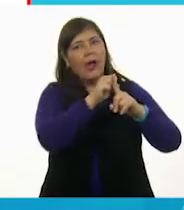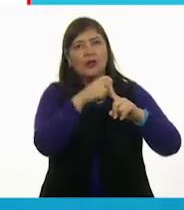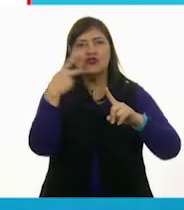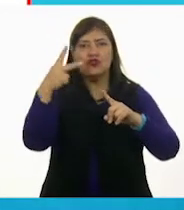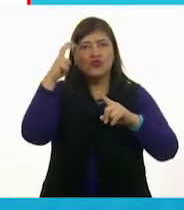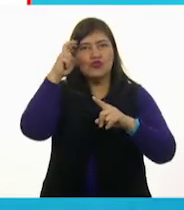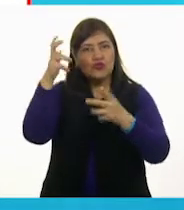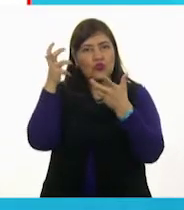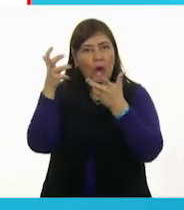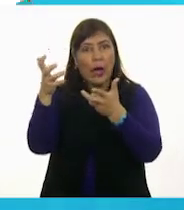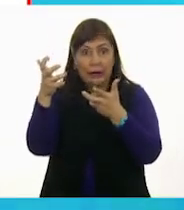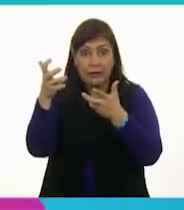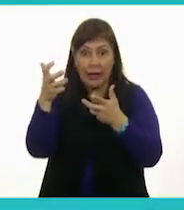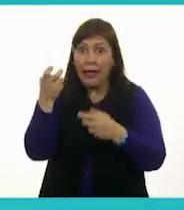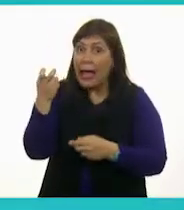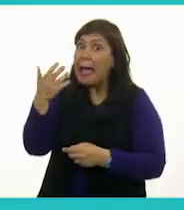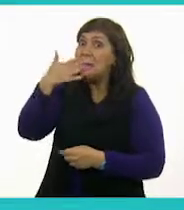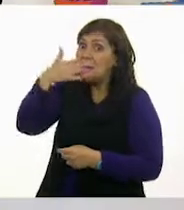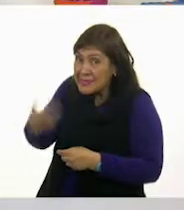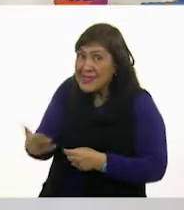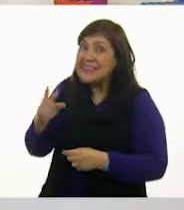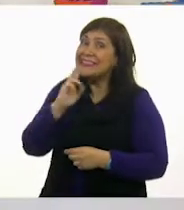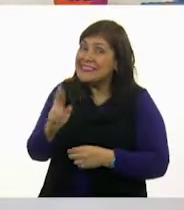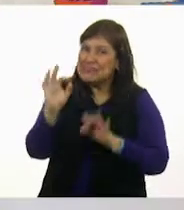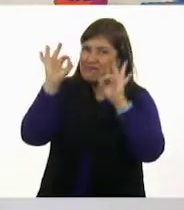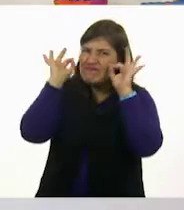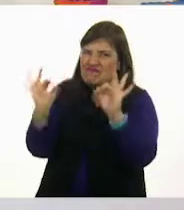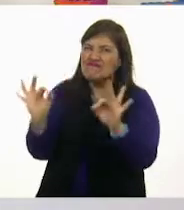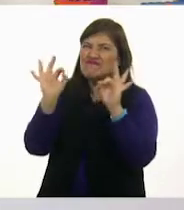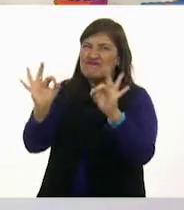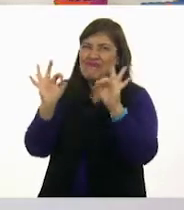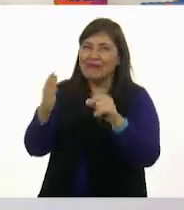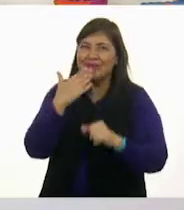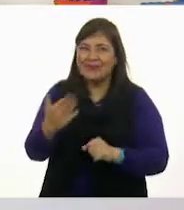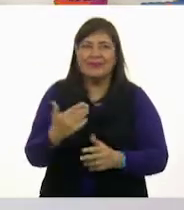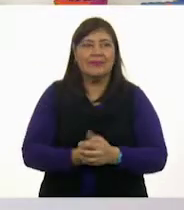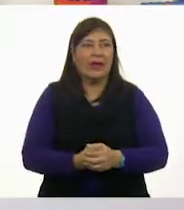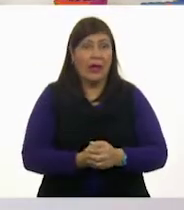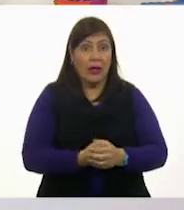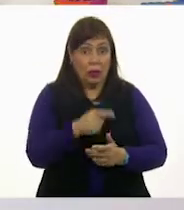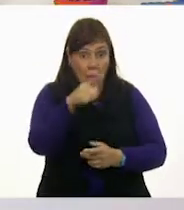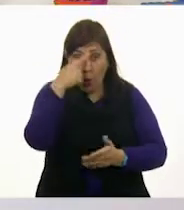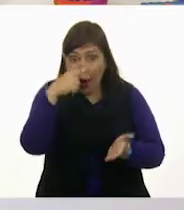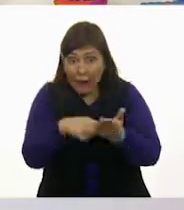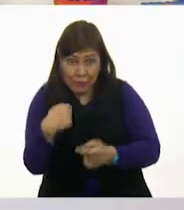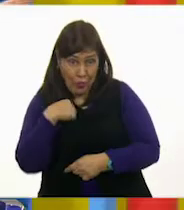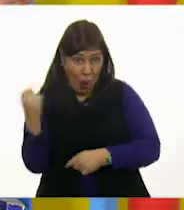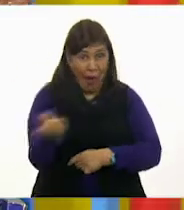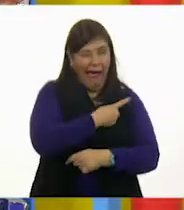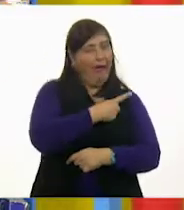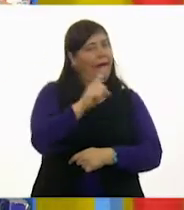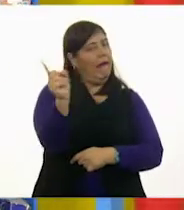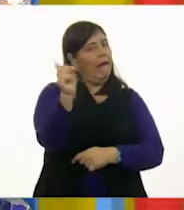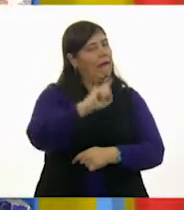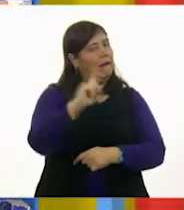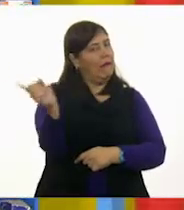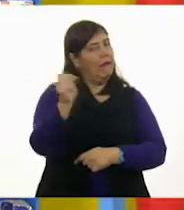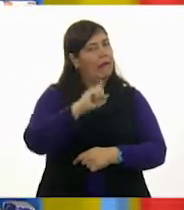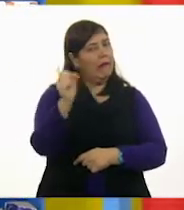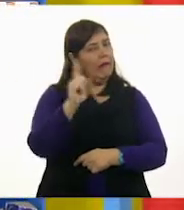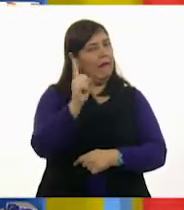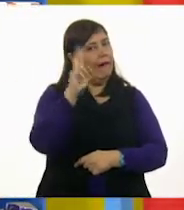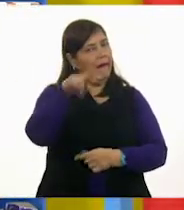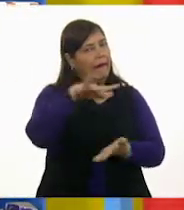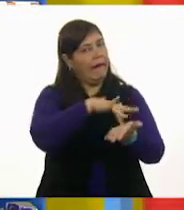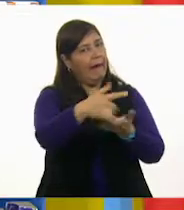Bien hecho, perfectamente, bien contestado, qué barbaridad. Ah, pero tú crees que lo hice yo solo. No, no, no. Yo sé que recibiste